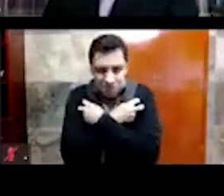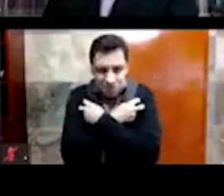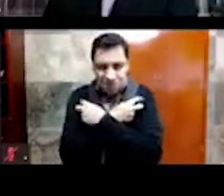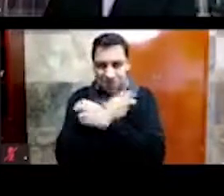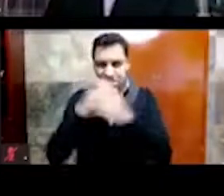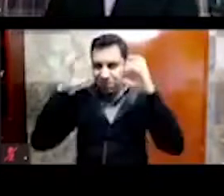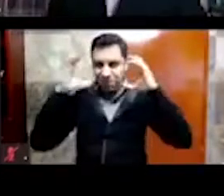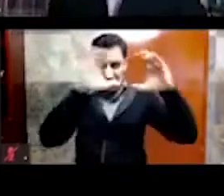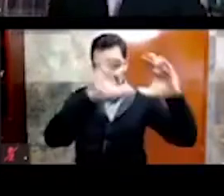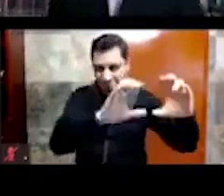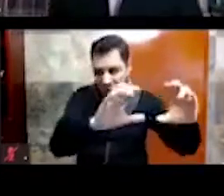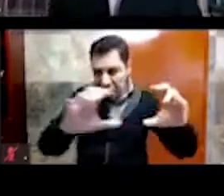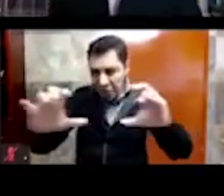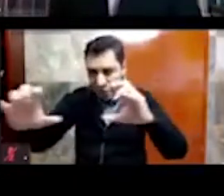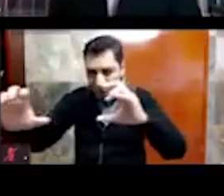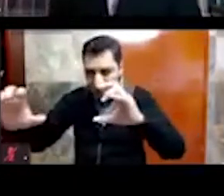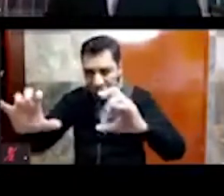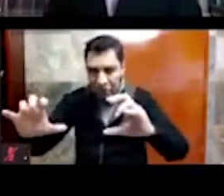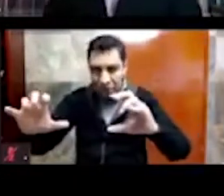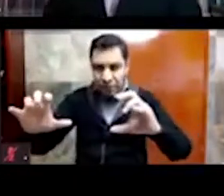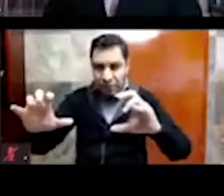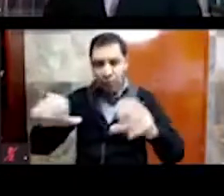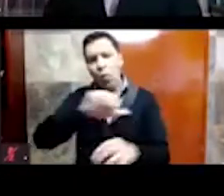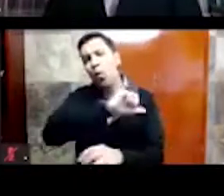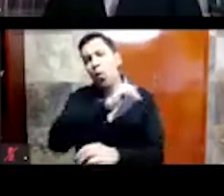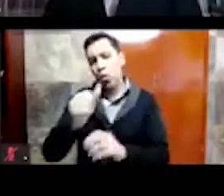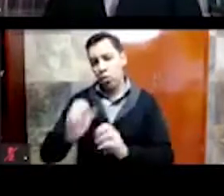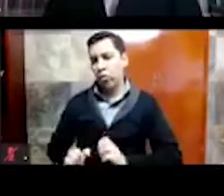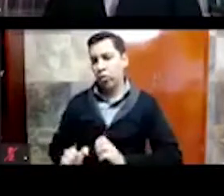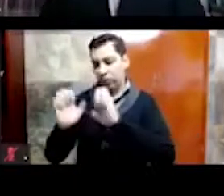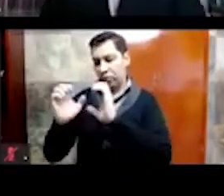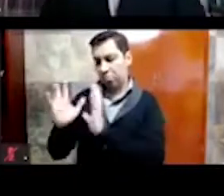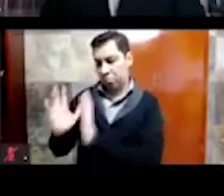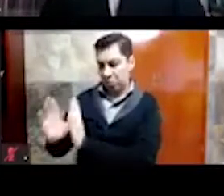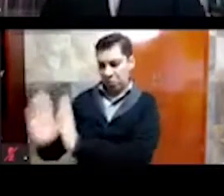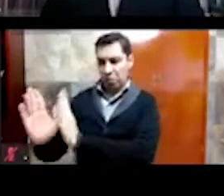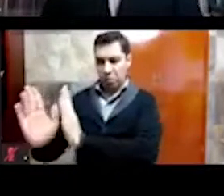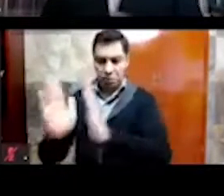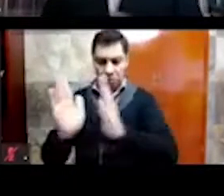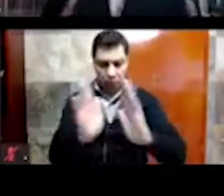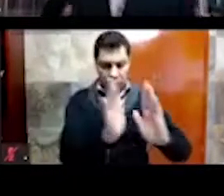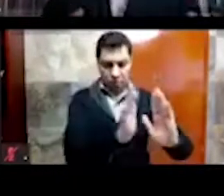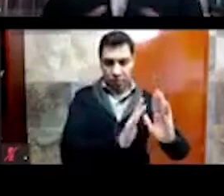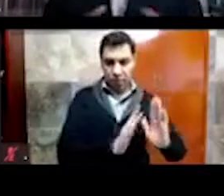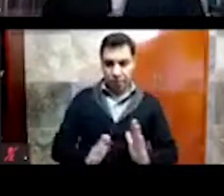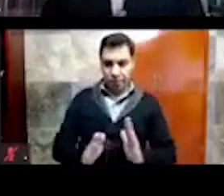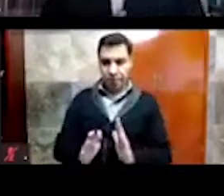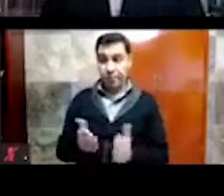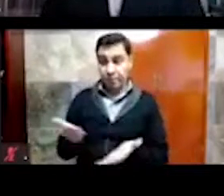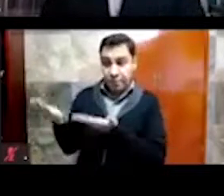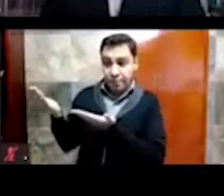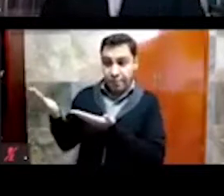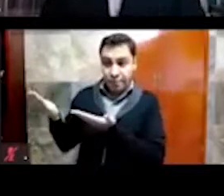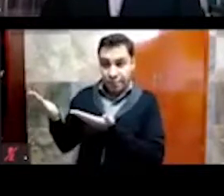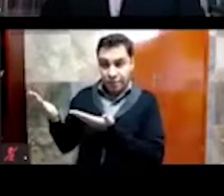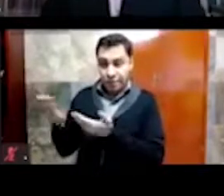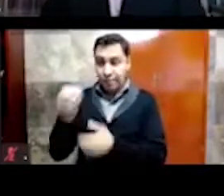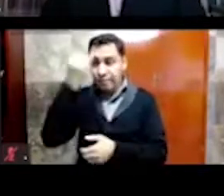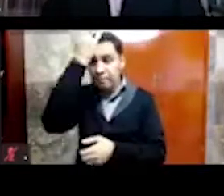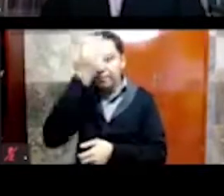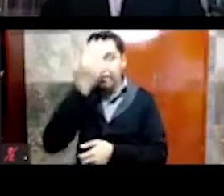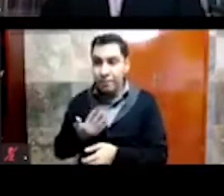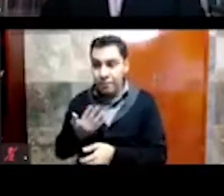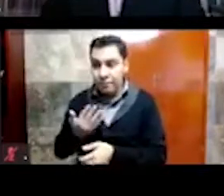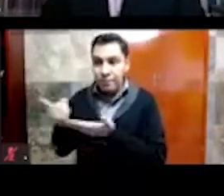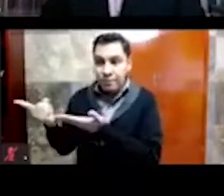edificios que conforman esta, igualmente, es, esto es una imagen de